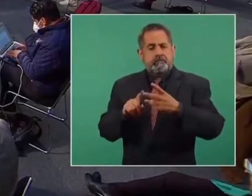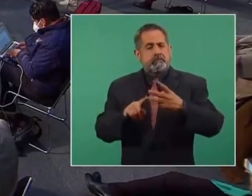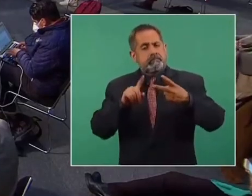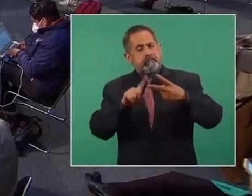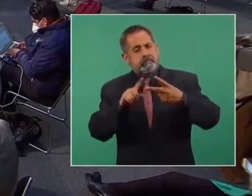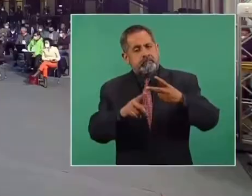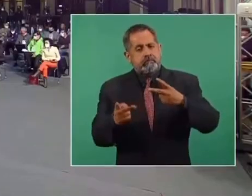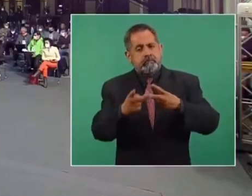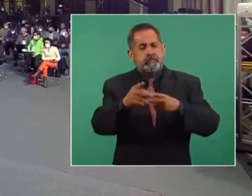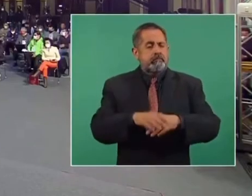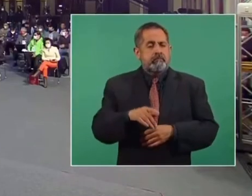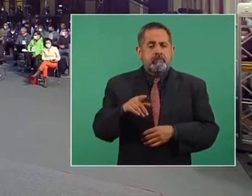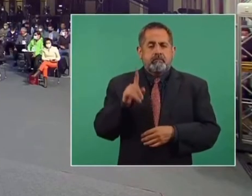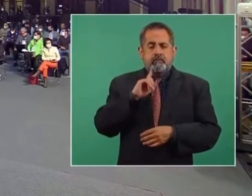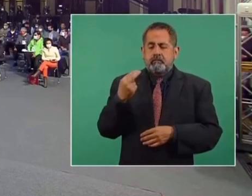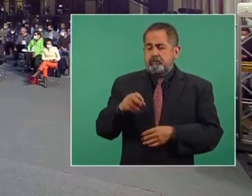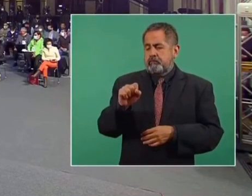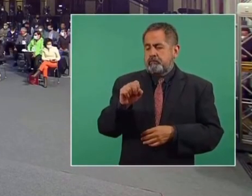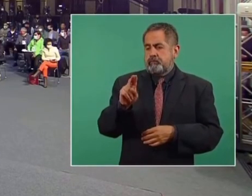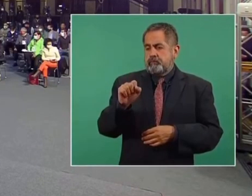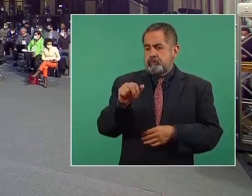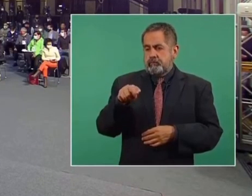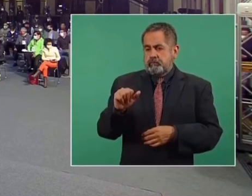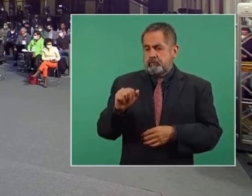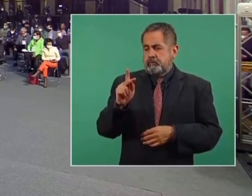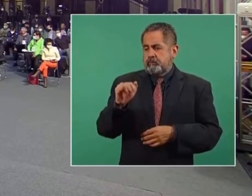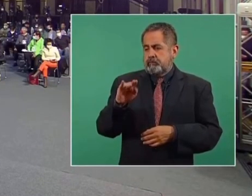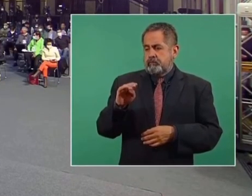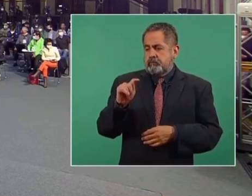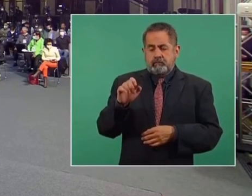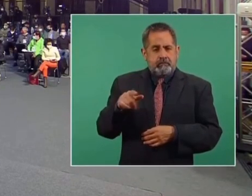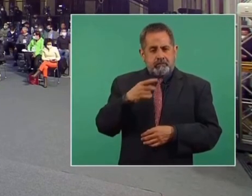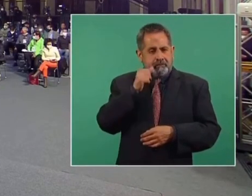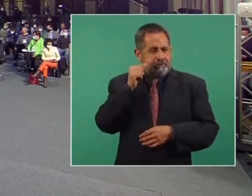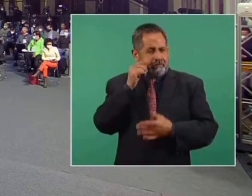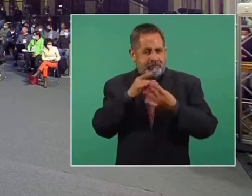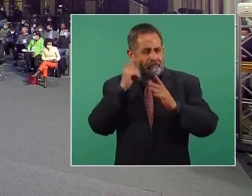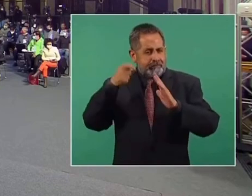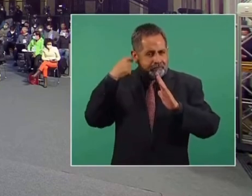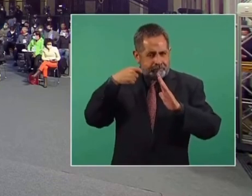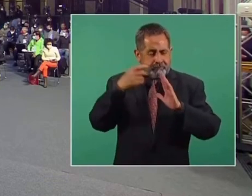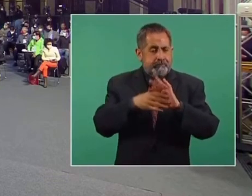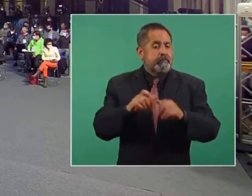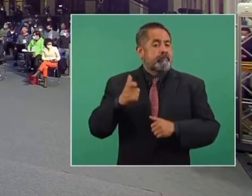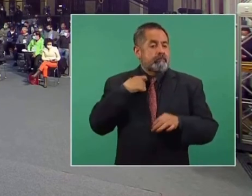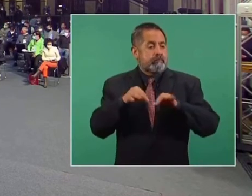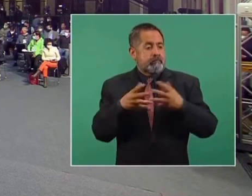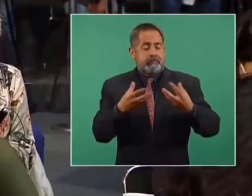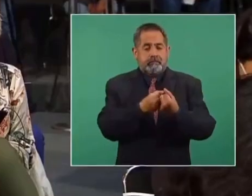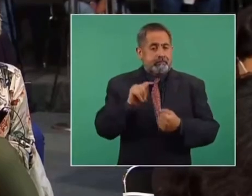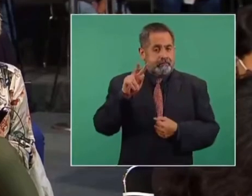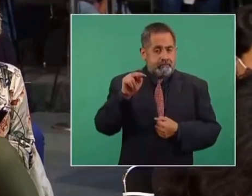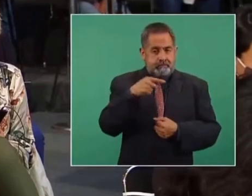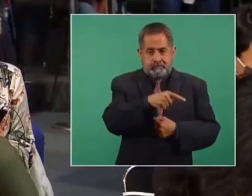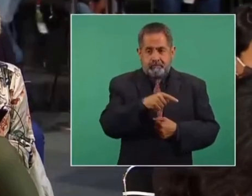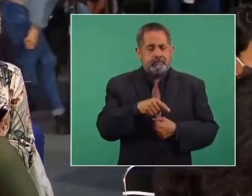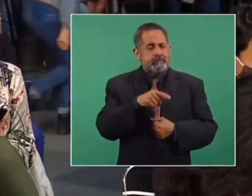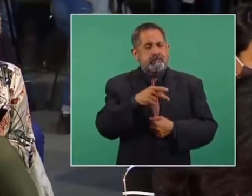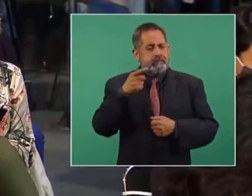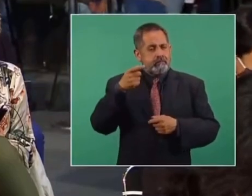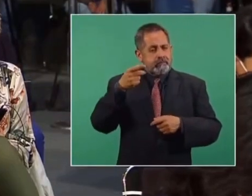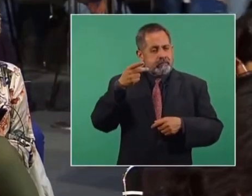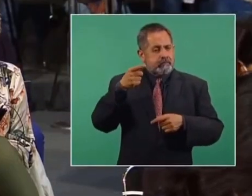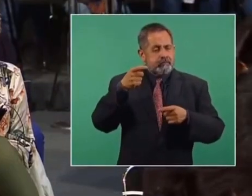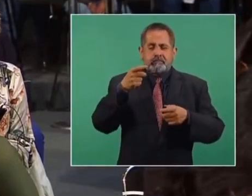Con relación a Susana Pimentel, ayer se mencionaba en este tema de los videos, esta excolaboradora de Televisa, que fue productora